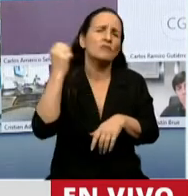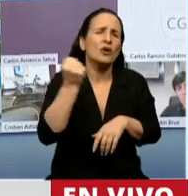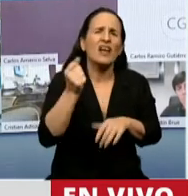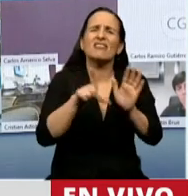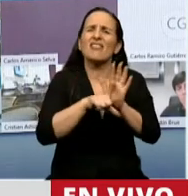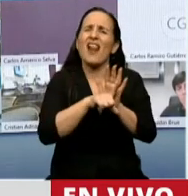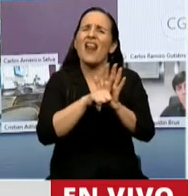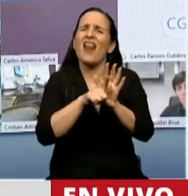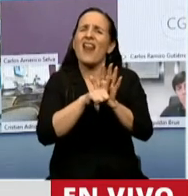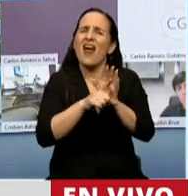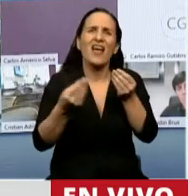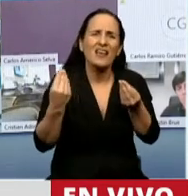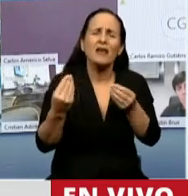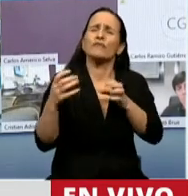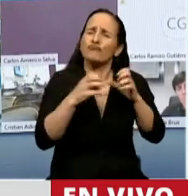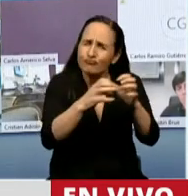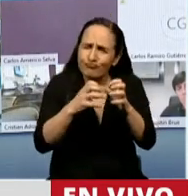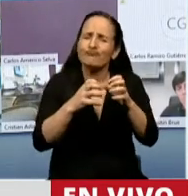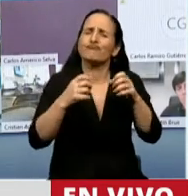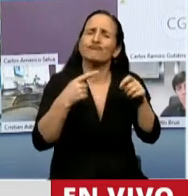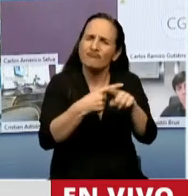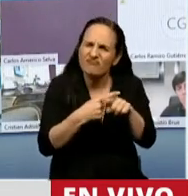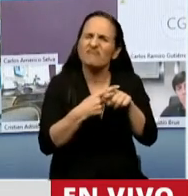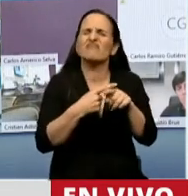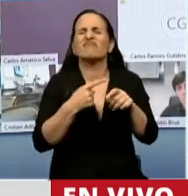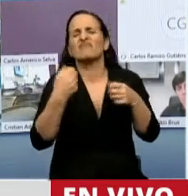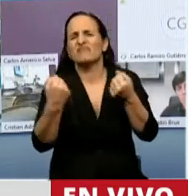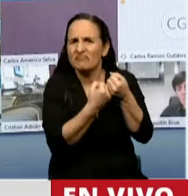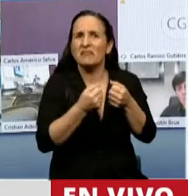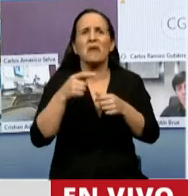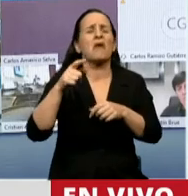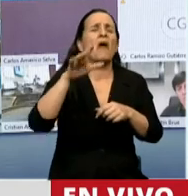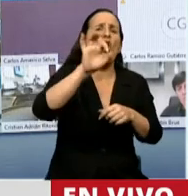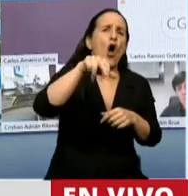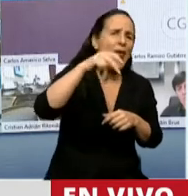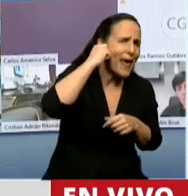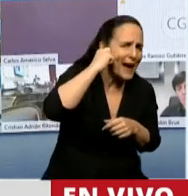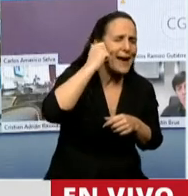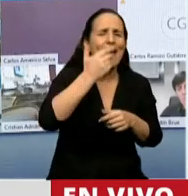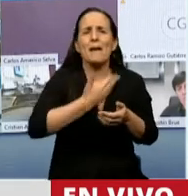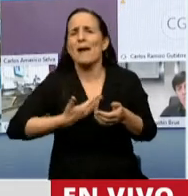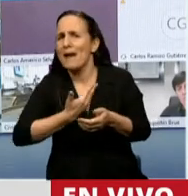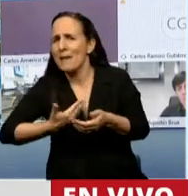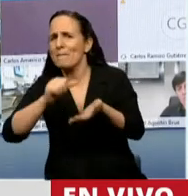negociada, debatida y acordada entre las organizaciones de la sociedad civil, los estados,